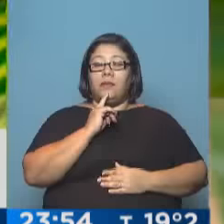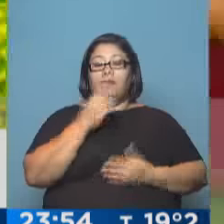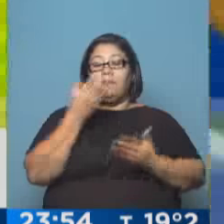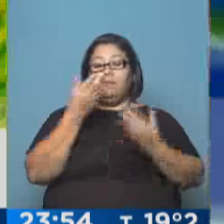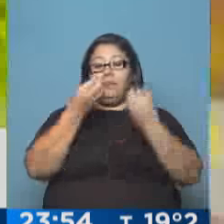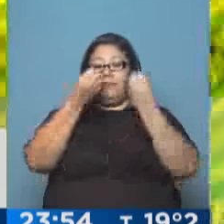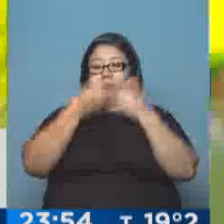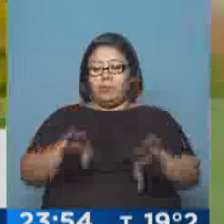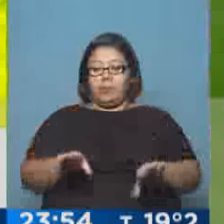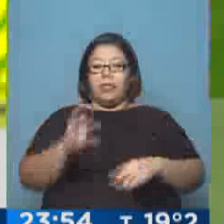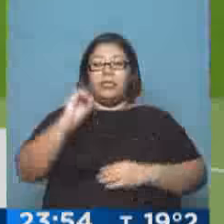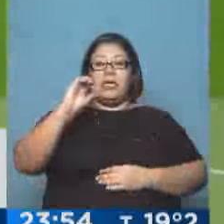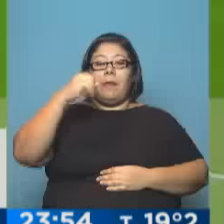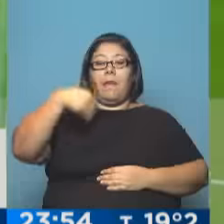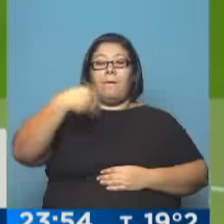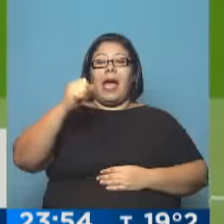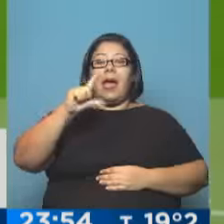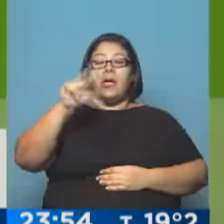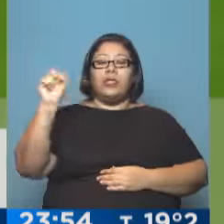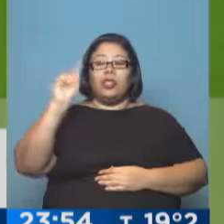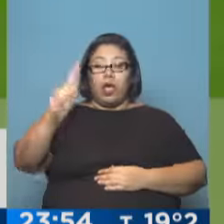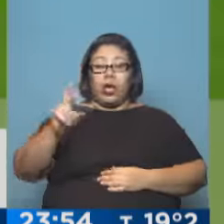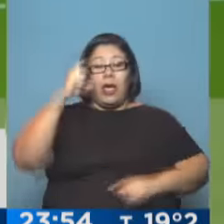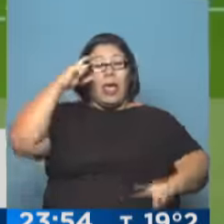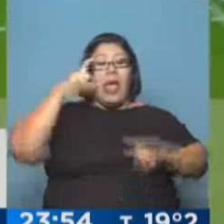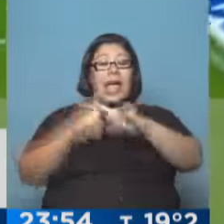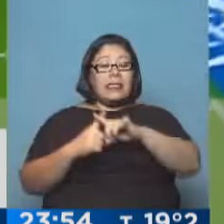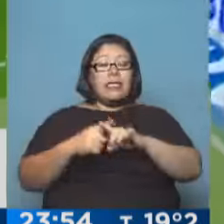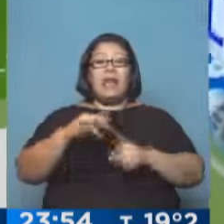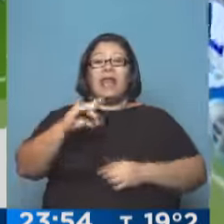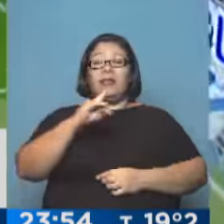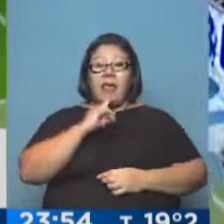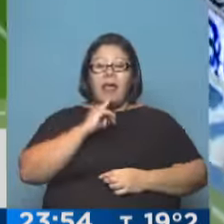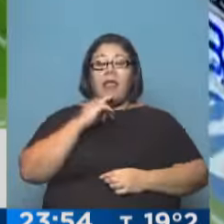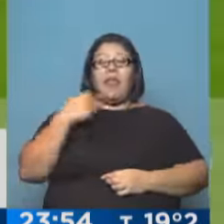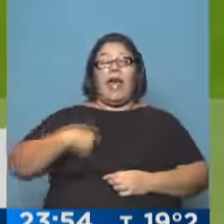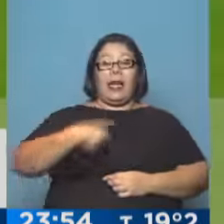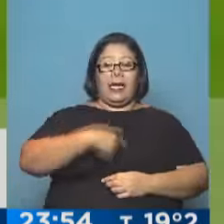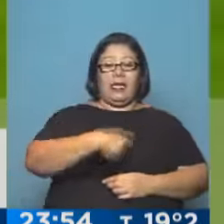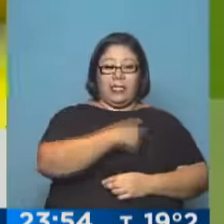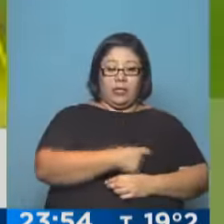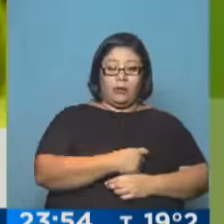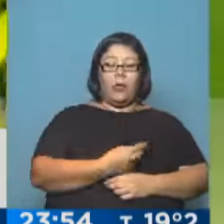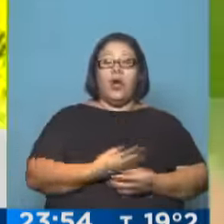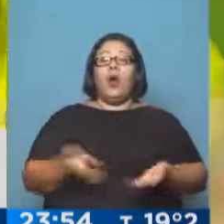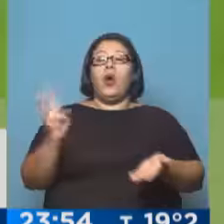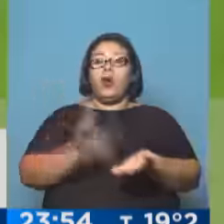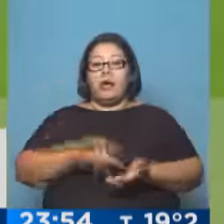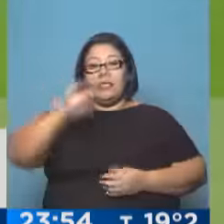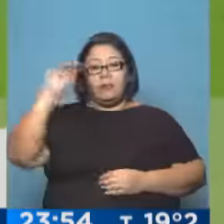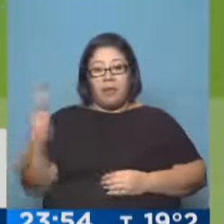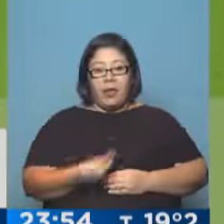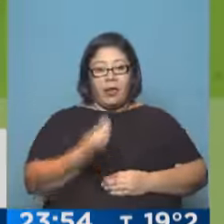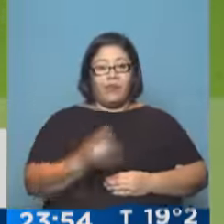Se trata de Carlos Mayor, el ya ex técnico de Argentina Juniors, que ha renunciado después de sufrir otra goleada. 5-1 frente Defensa y